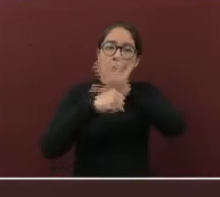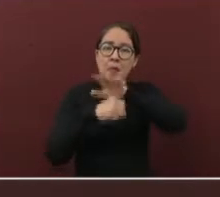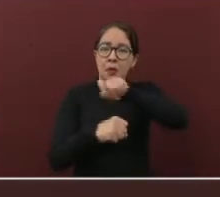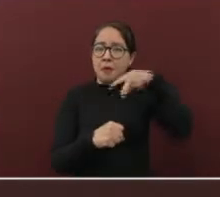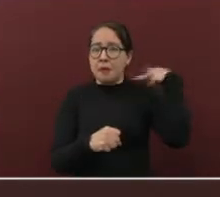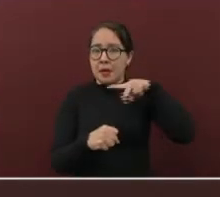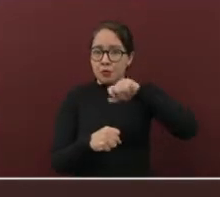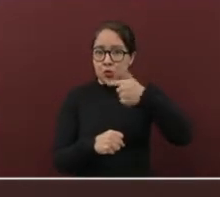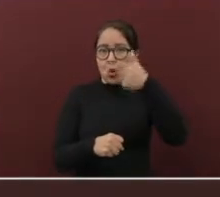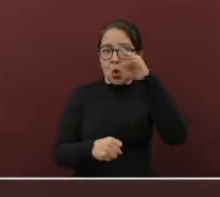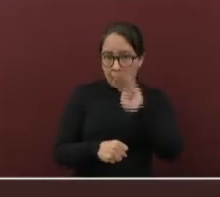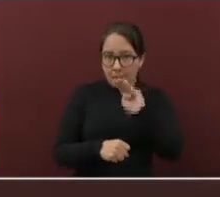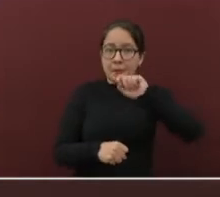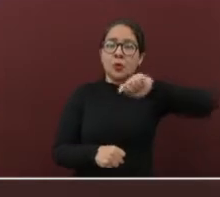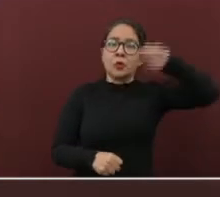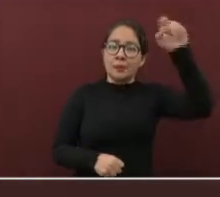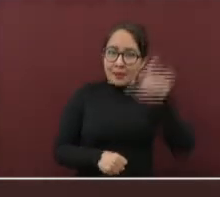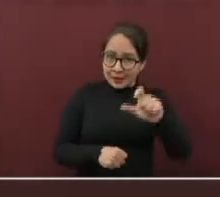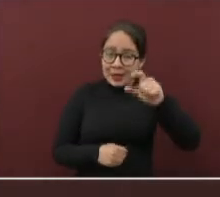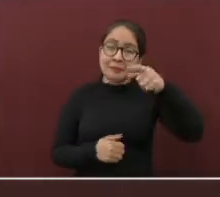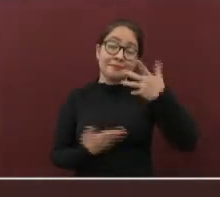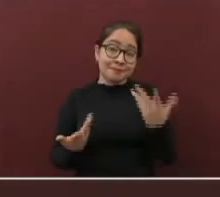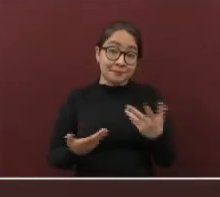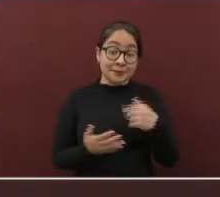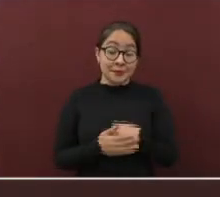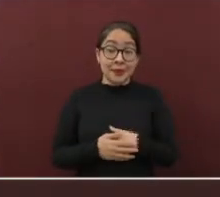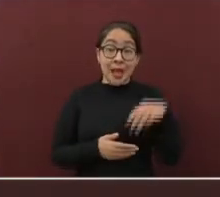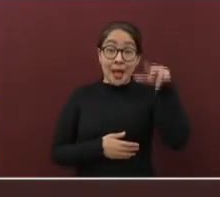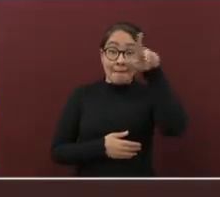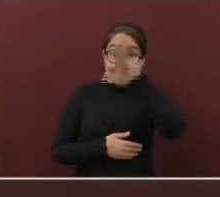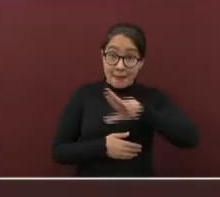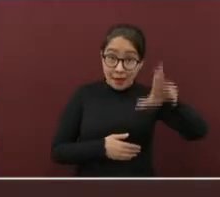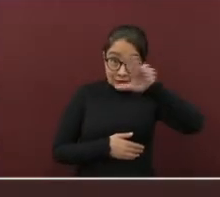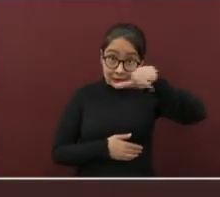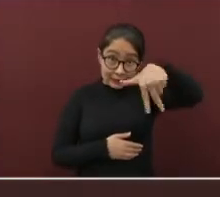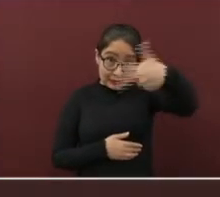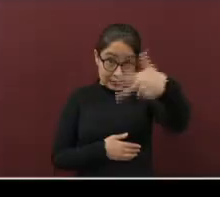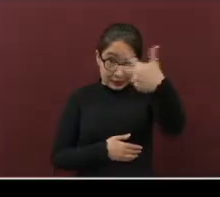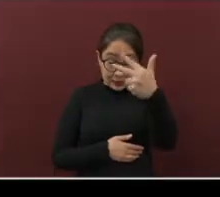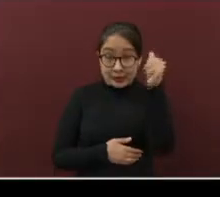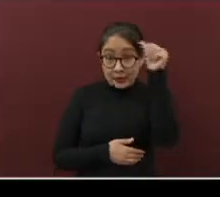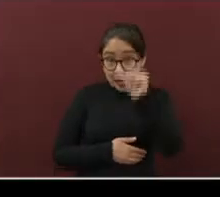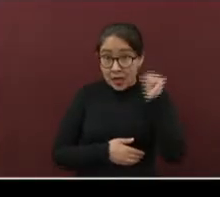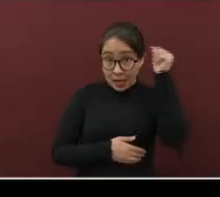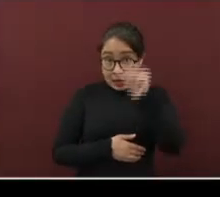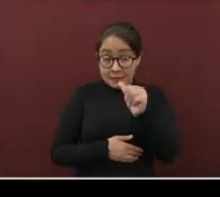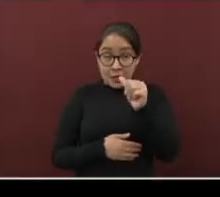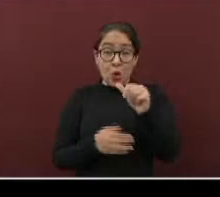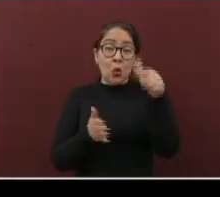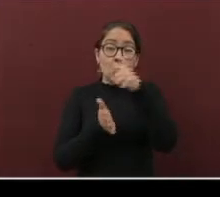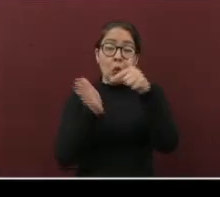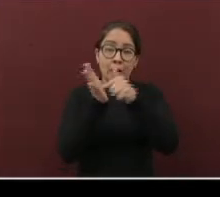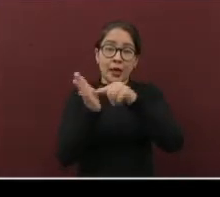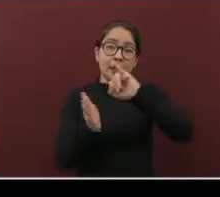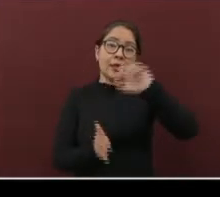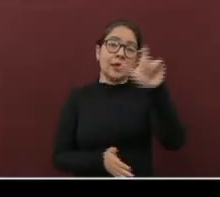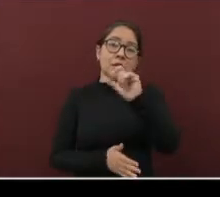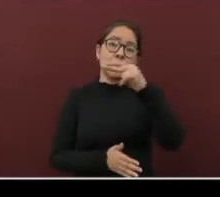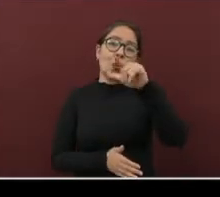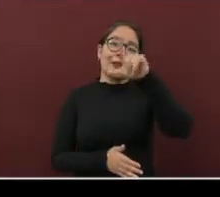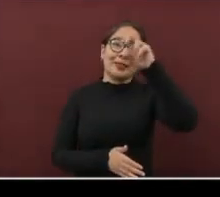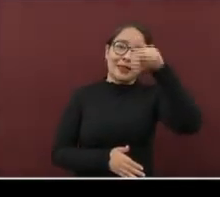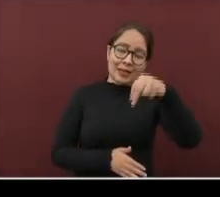.gov.mx. Para el día 13, toca en Chinconquiaco, Ishuatlán de los Reyes,